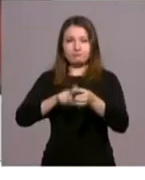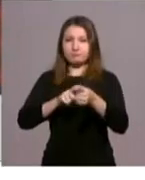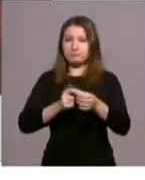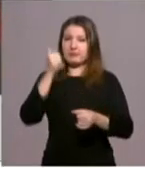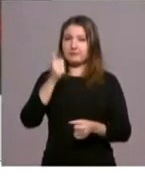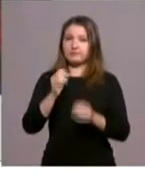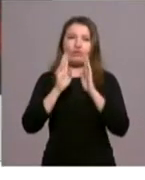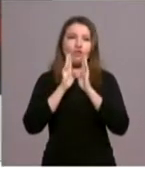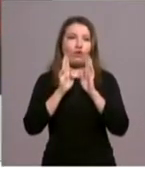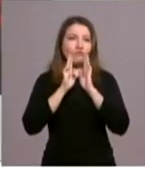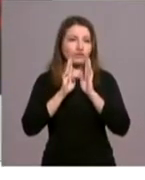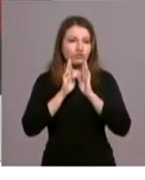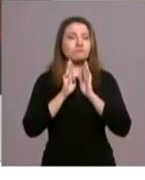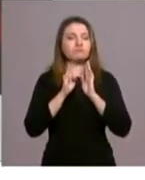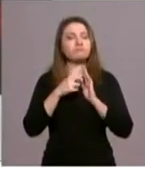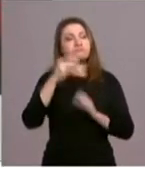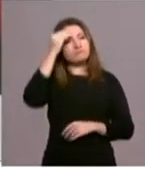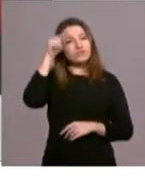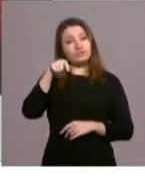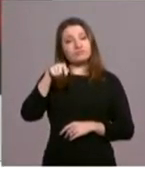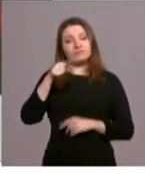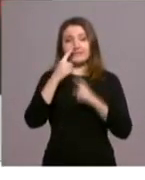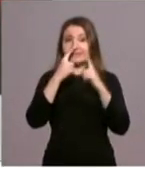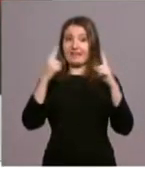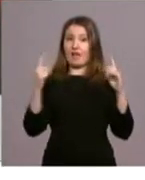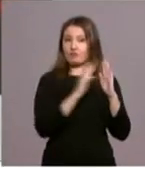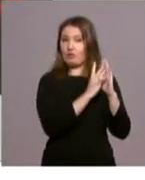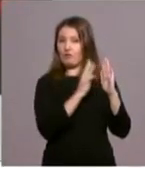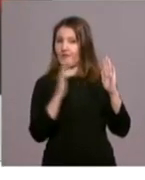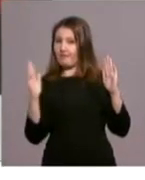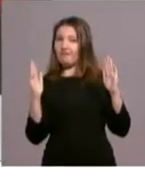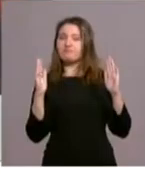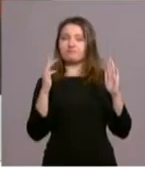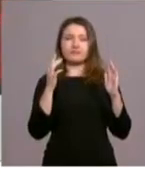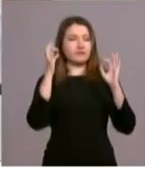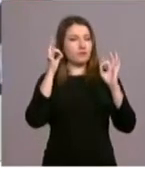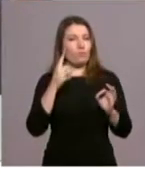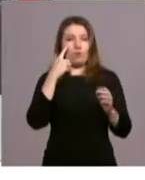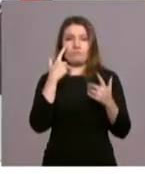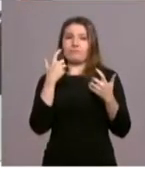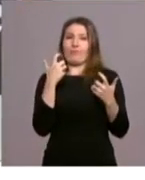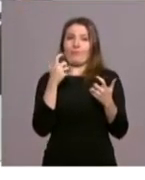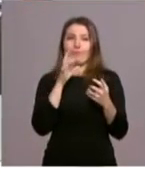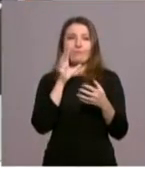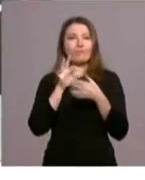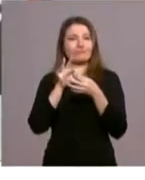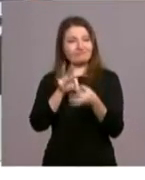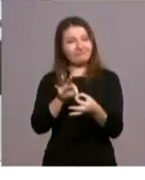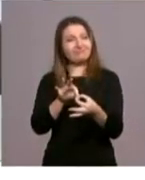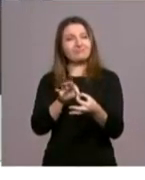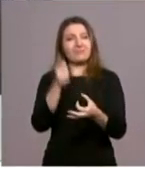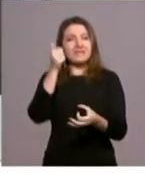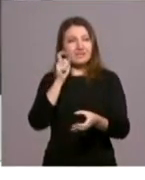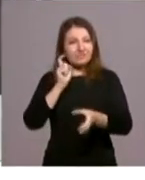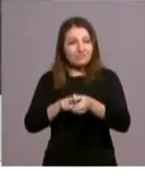el sacramento de la penitencia. Yo creo que todo este año jubilar se va a caracterizar especialmente por eso, por la